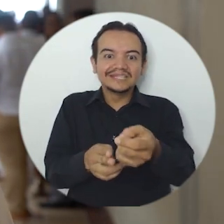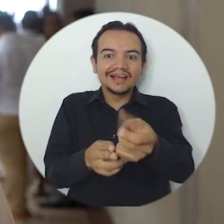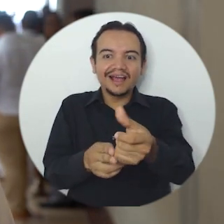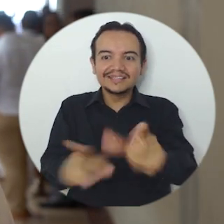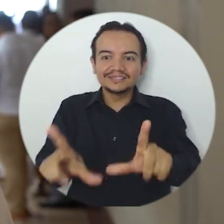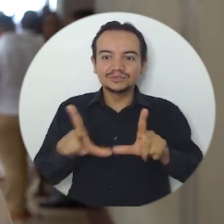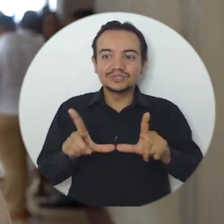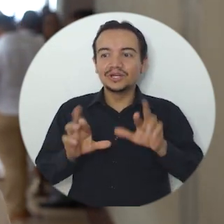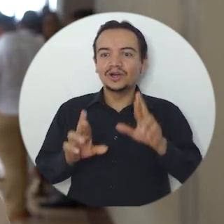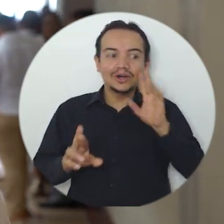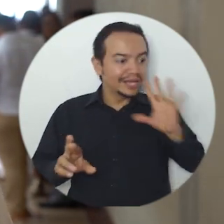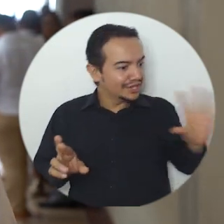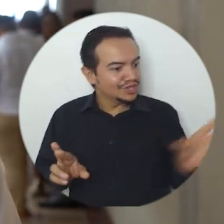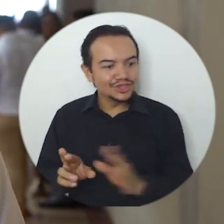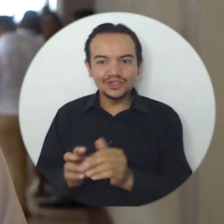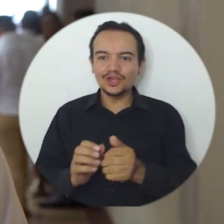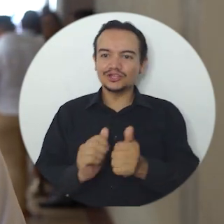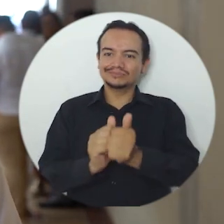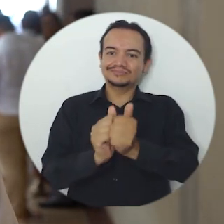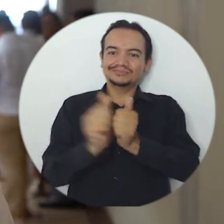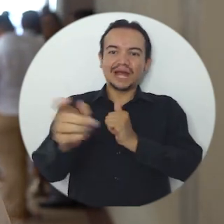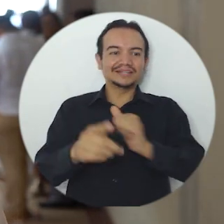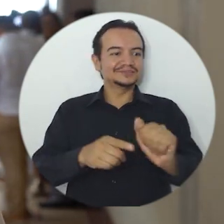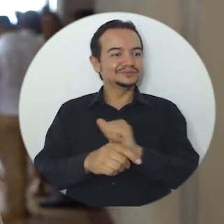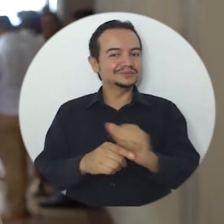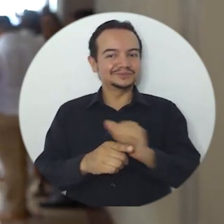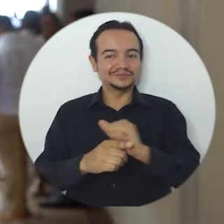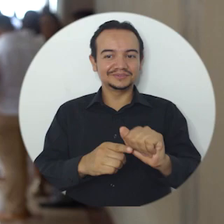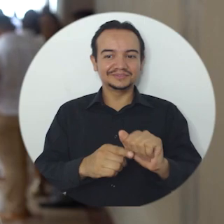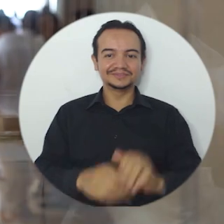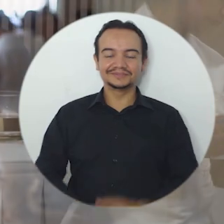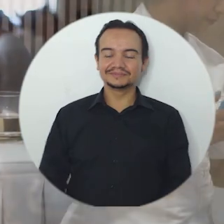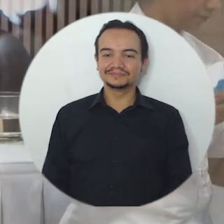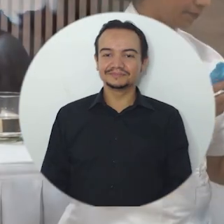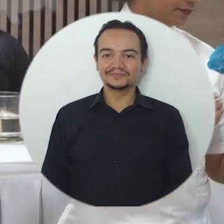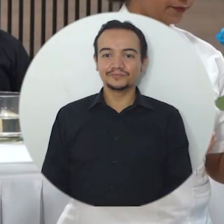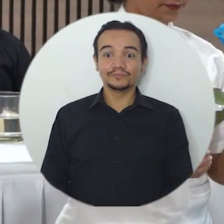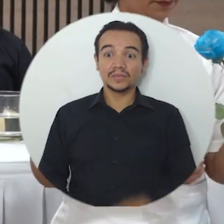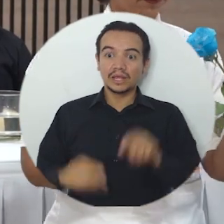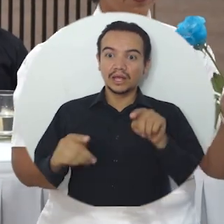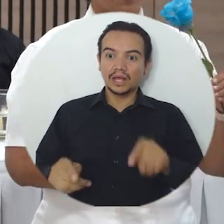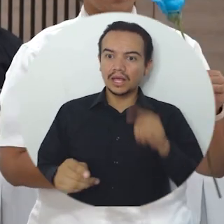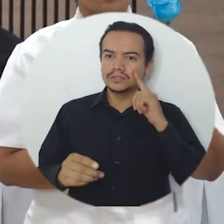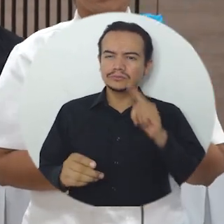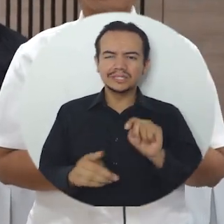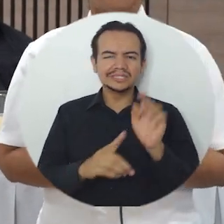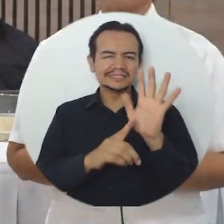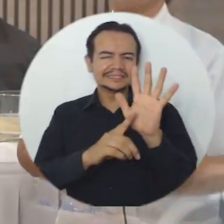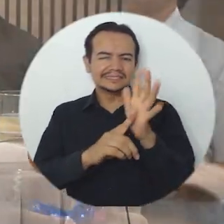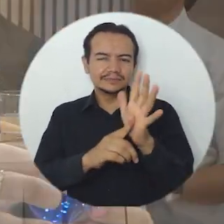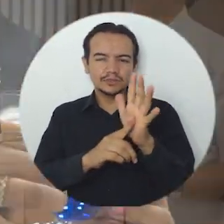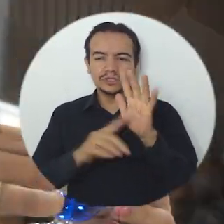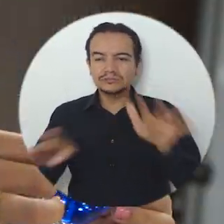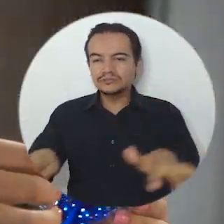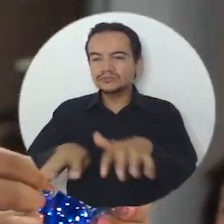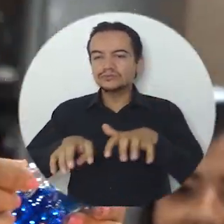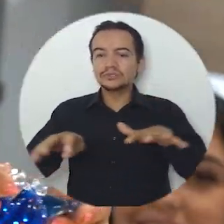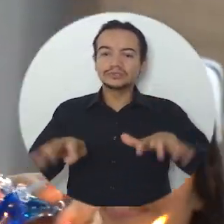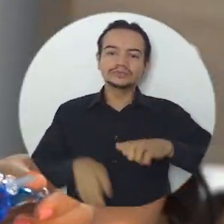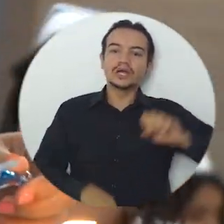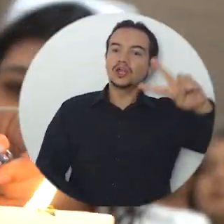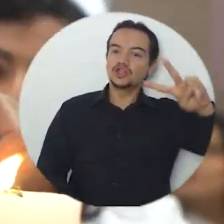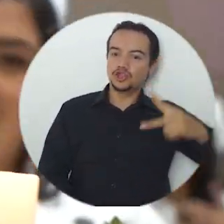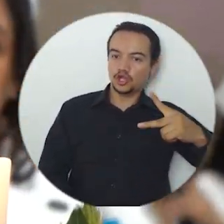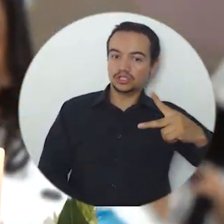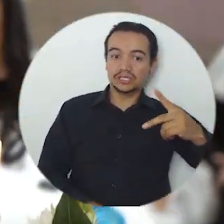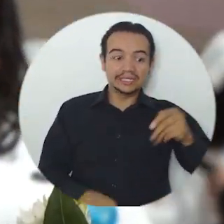final, y espero con ansias que todos podamos pasar sin ningún problema estas últimas prácticas. Esta fue la segunda Ceremonia de la Luz que contó con